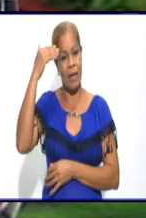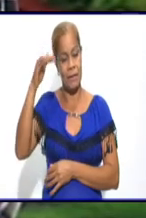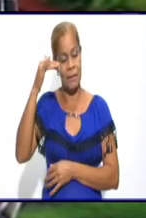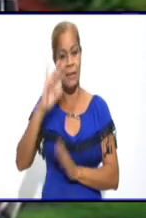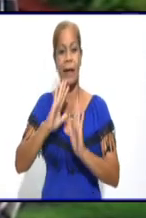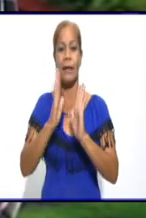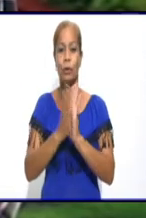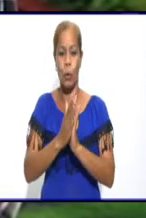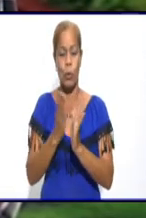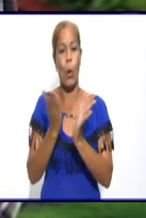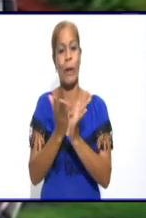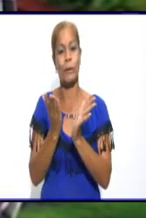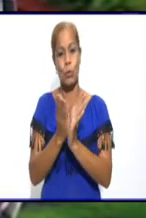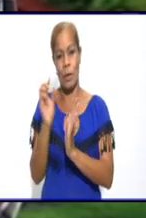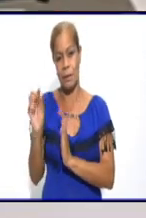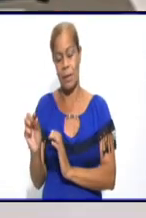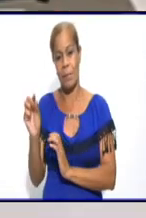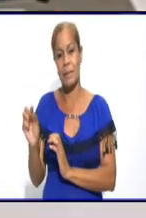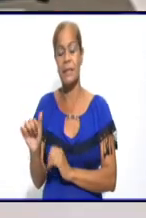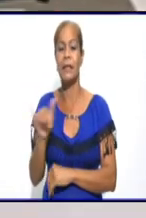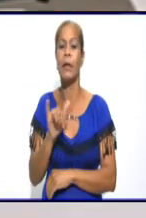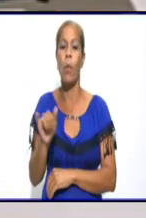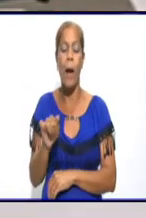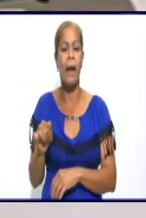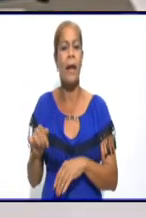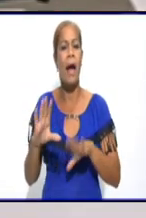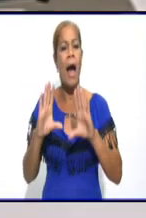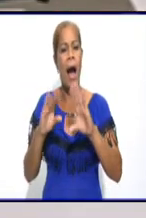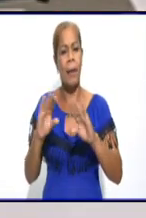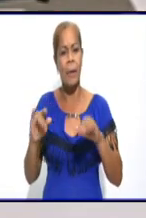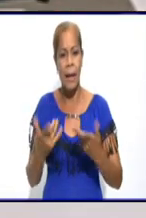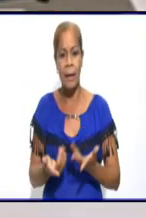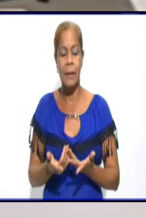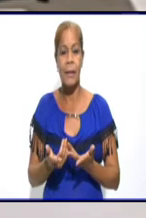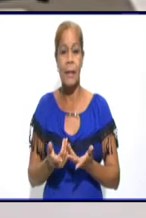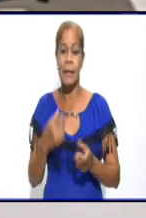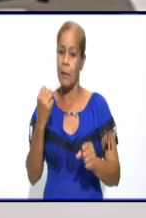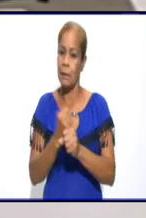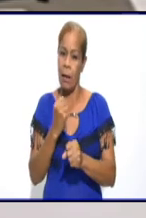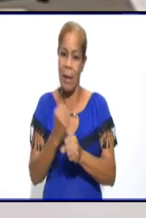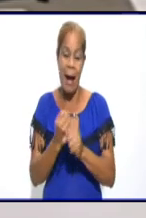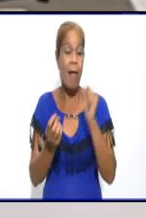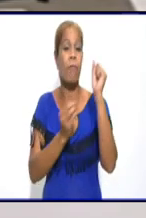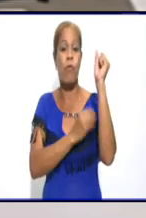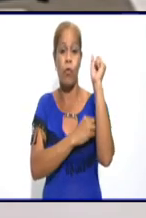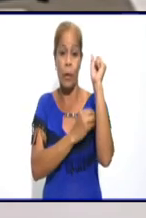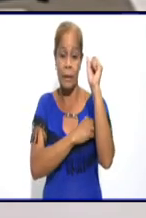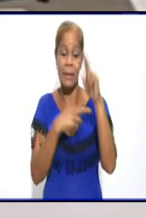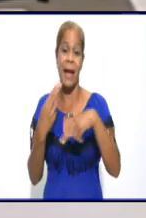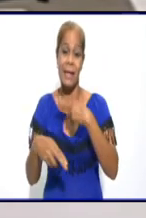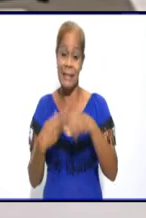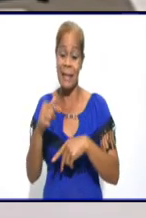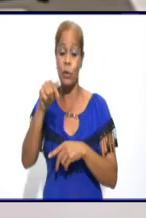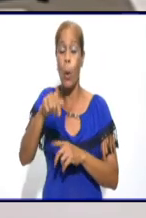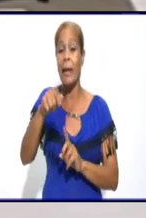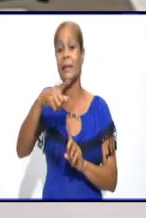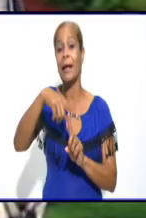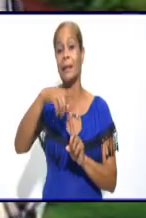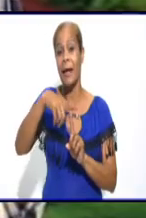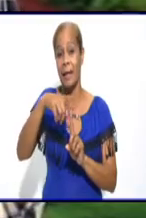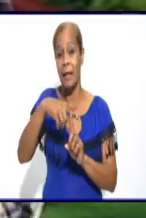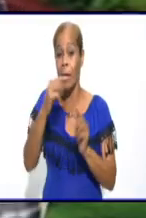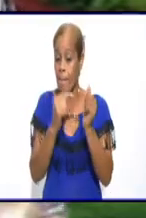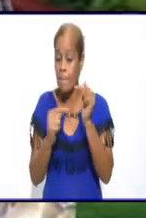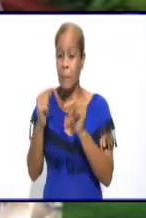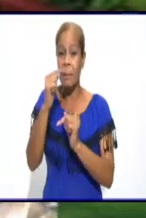podemos hablar también de la madurez con la que actúan realizando esta tarea, que es de primerísimo orden,